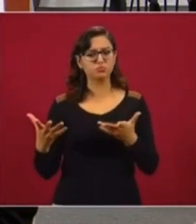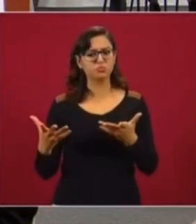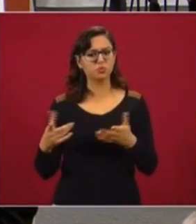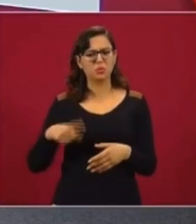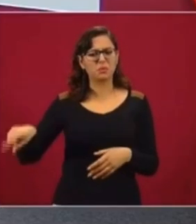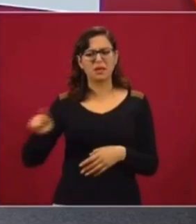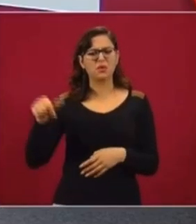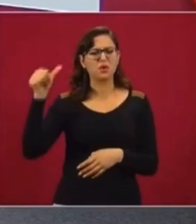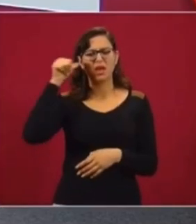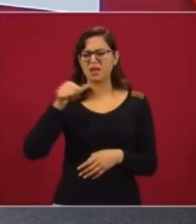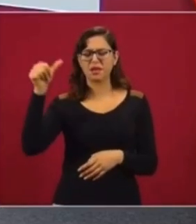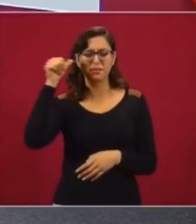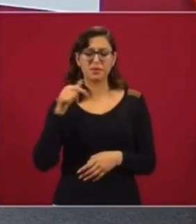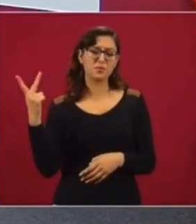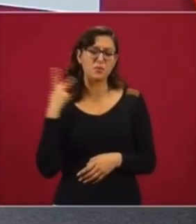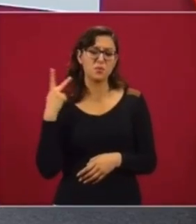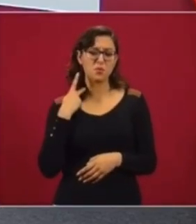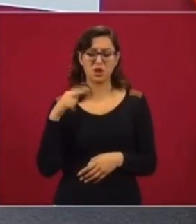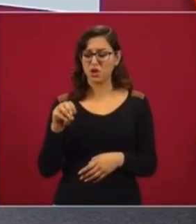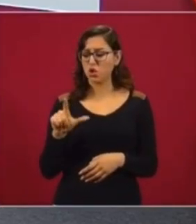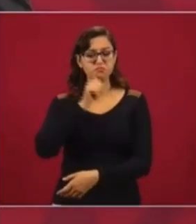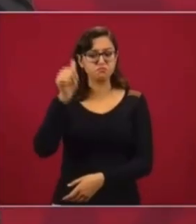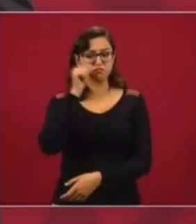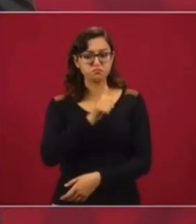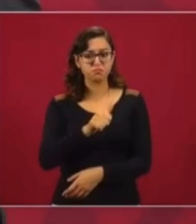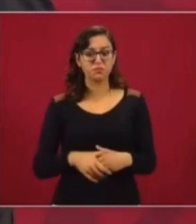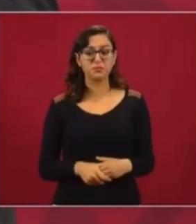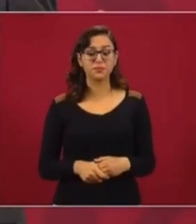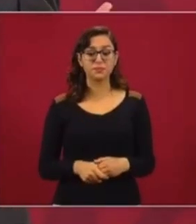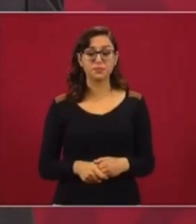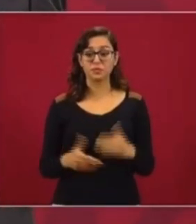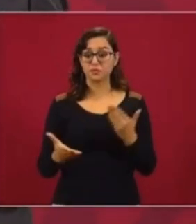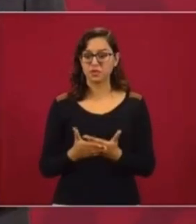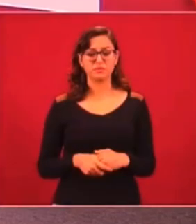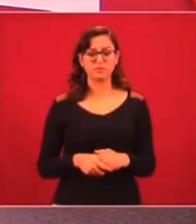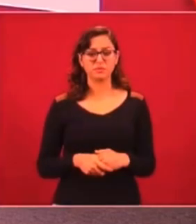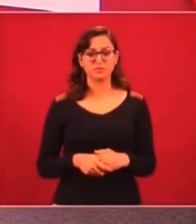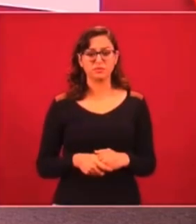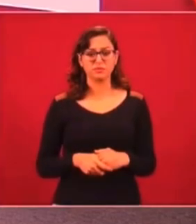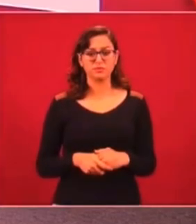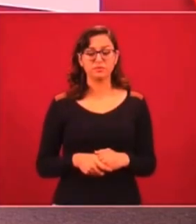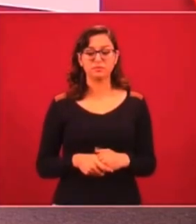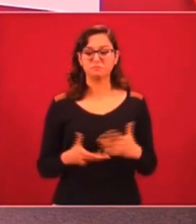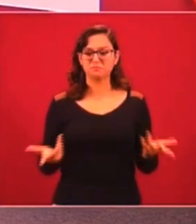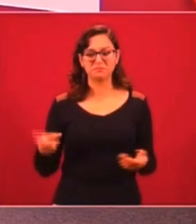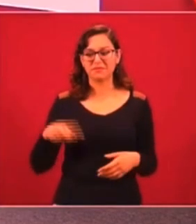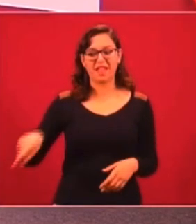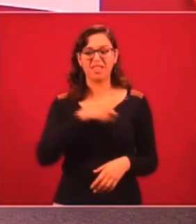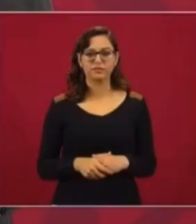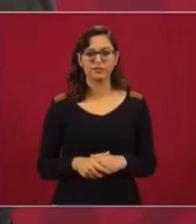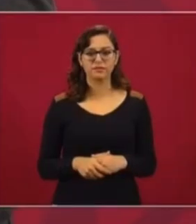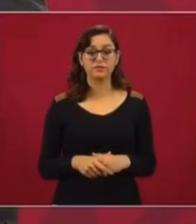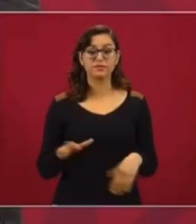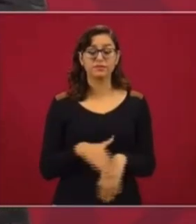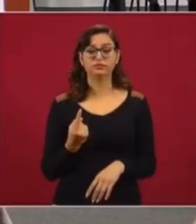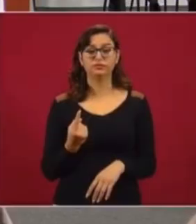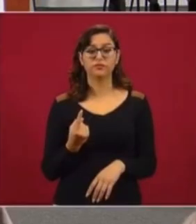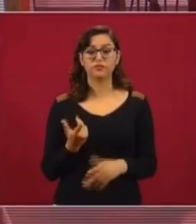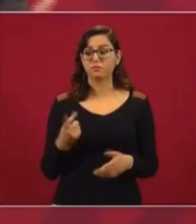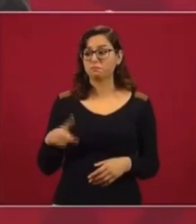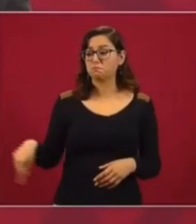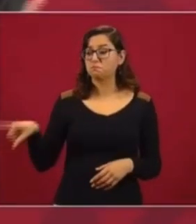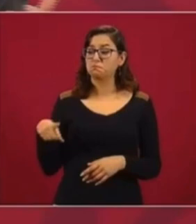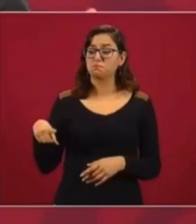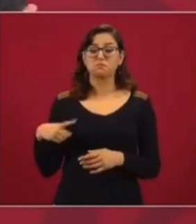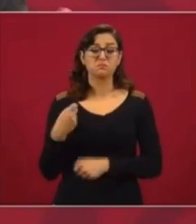agudó la política neoliberal y ahora se sienten ofendidos. Deberían ofrecer disculpas porque se